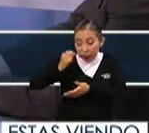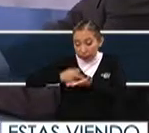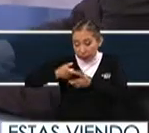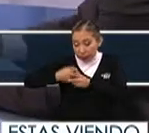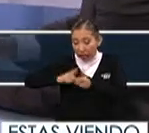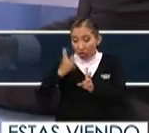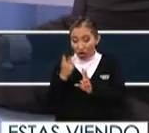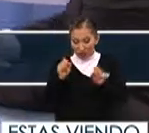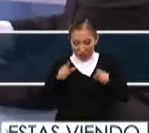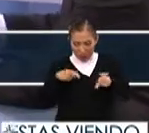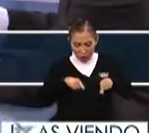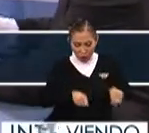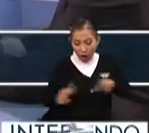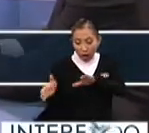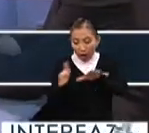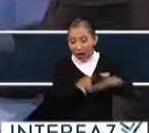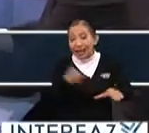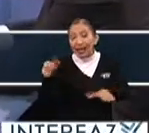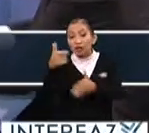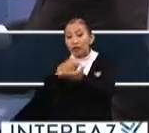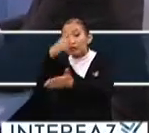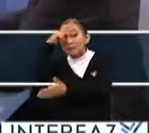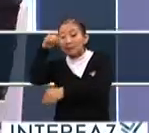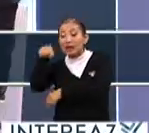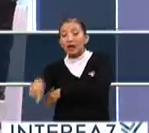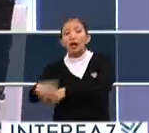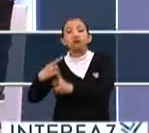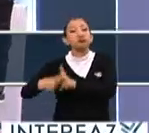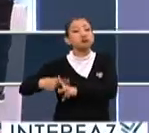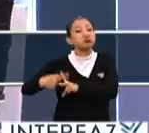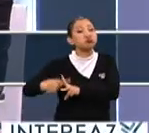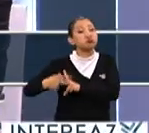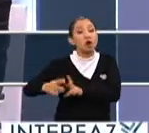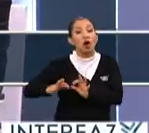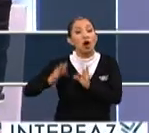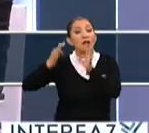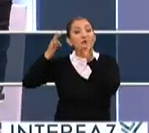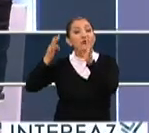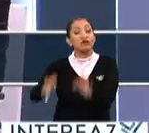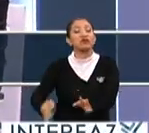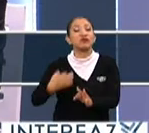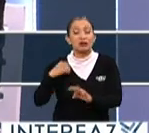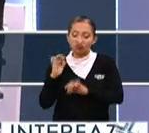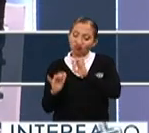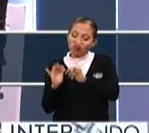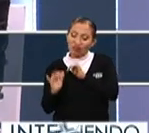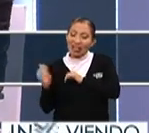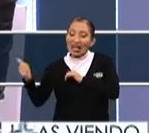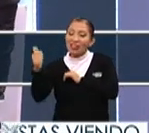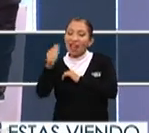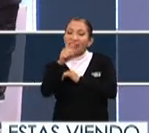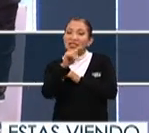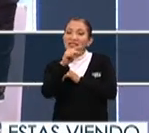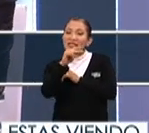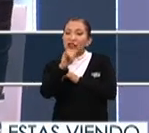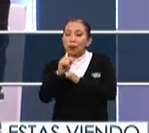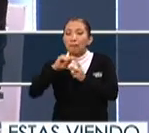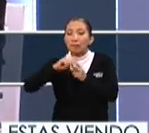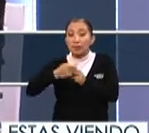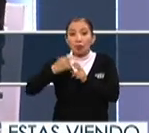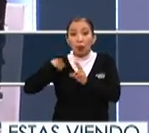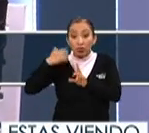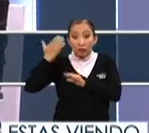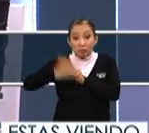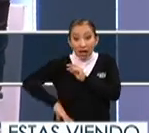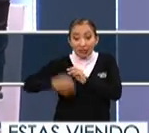estos dos procedimientos, inicia en el caso de la Ciudad de México el conteo oficial de los cómputos ya de distrito, en los cuales empezará en el